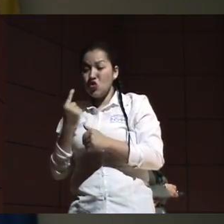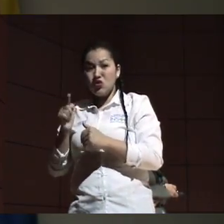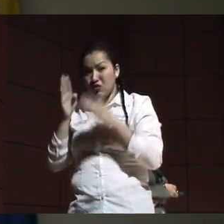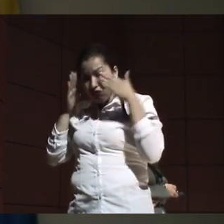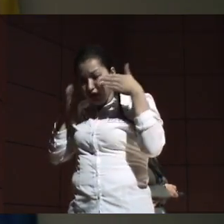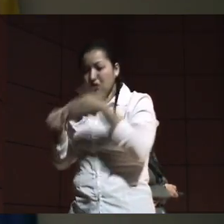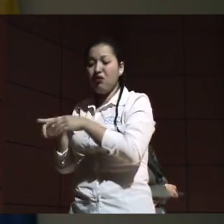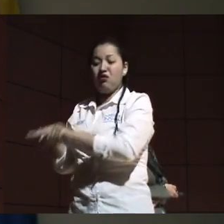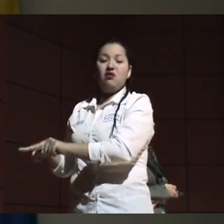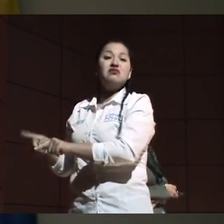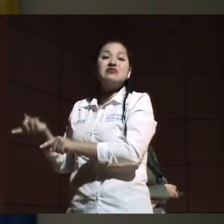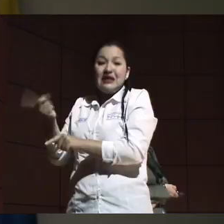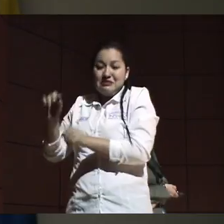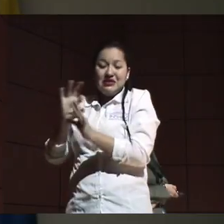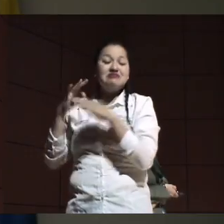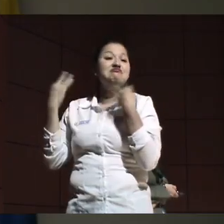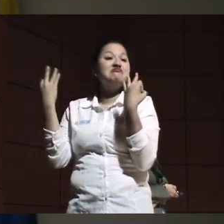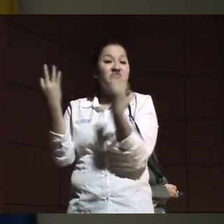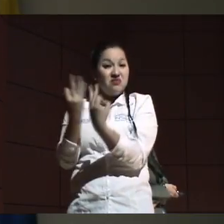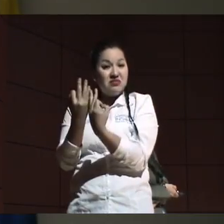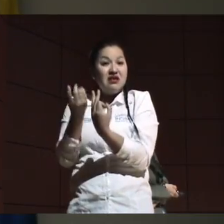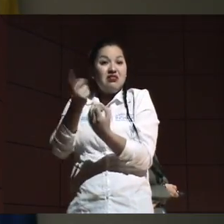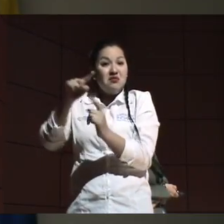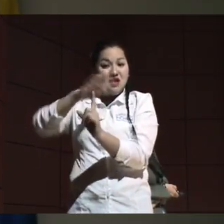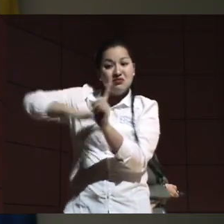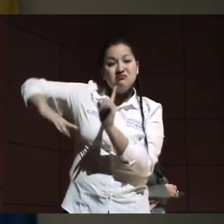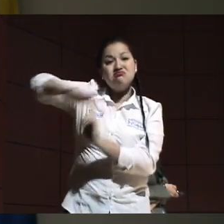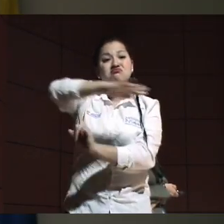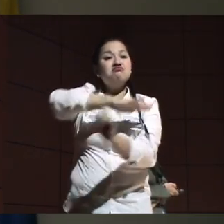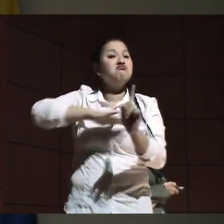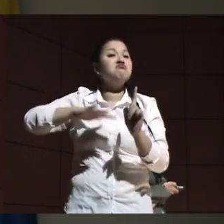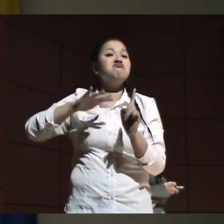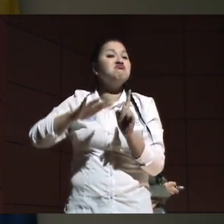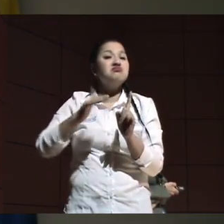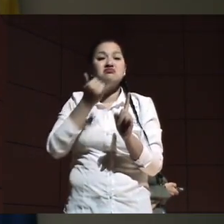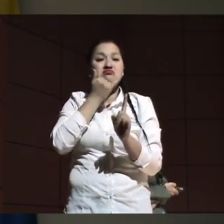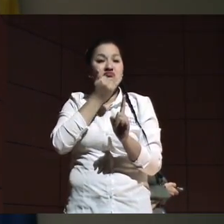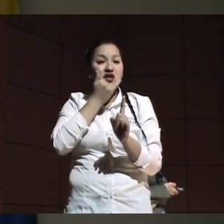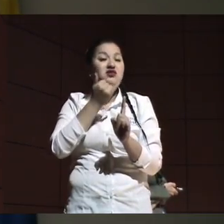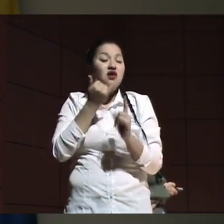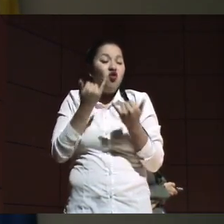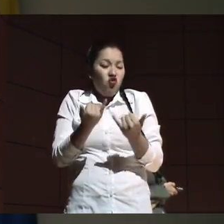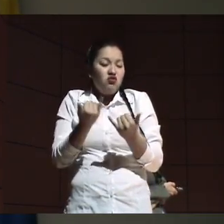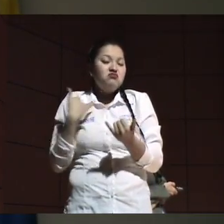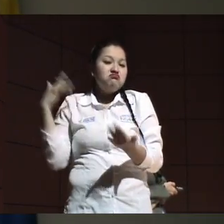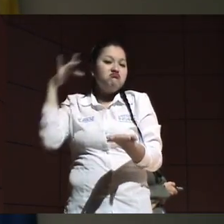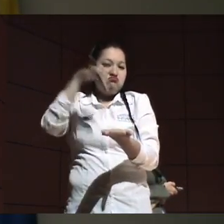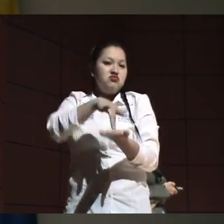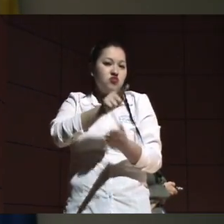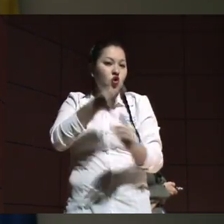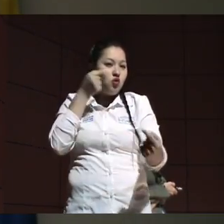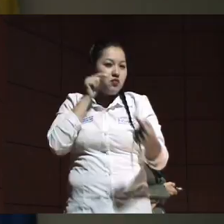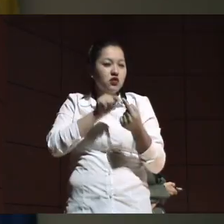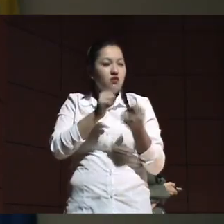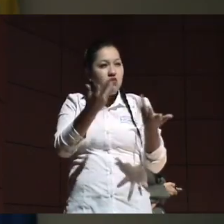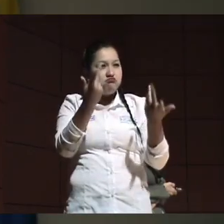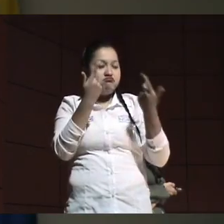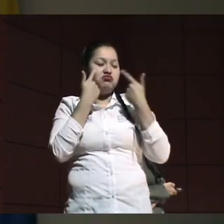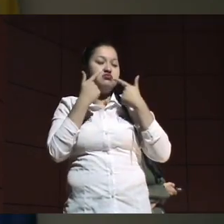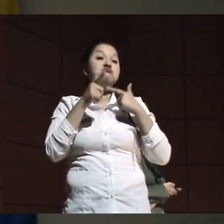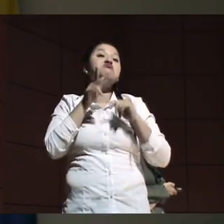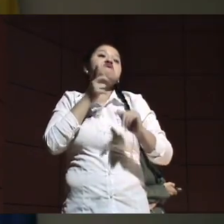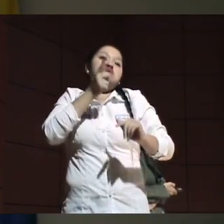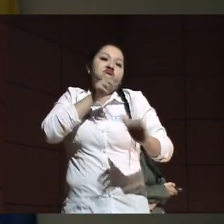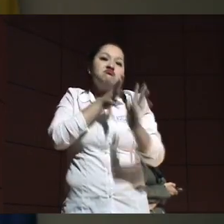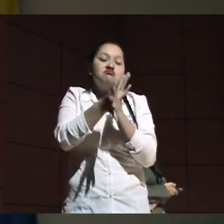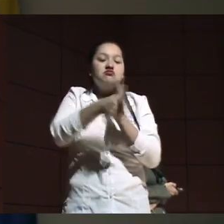de su familia, sino también de todos los factores externos y es lo que nos trae hoy acá. Cuando a uno le diagnostican